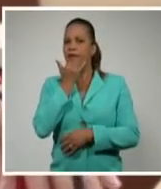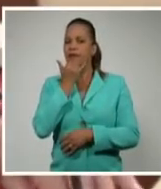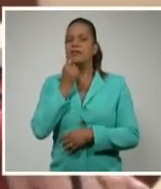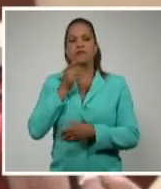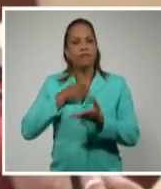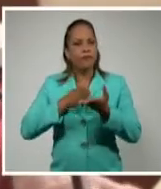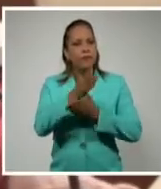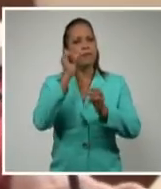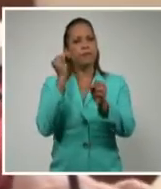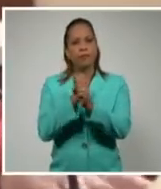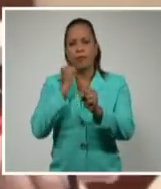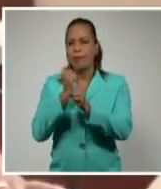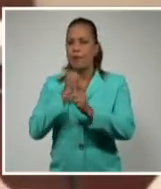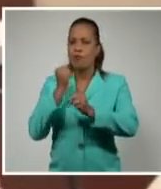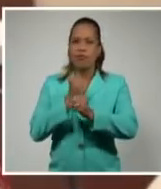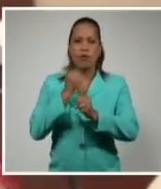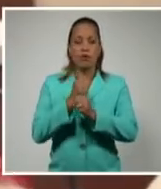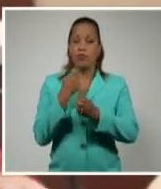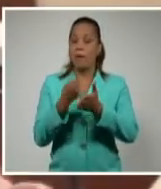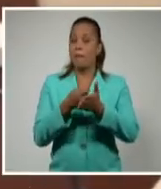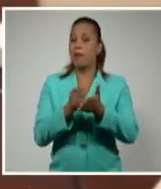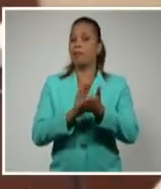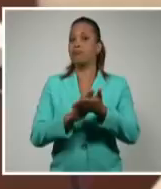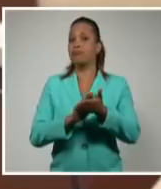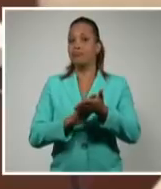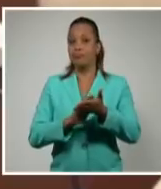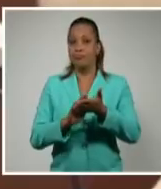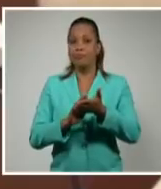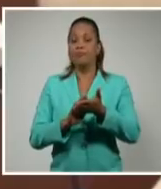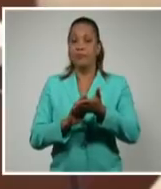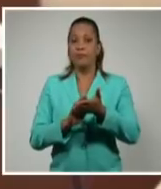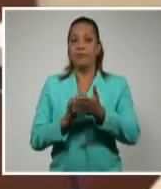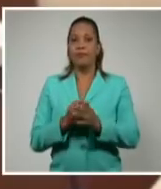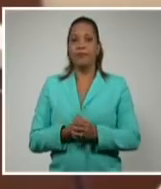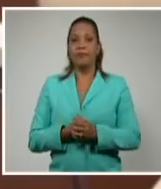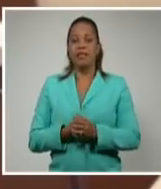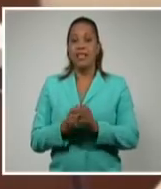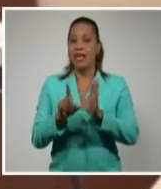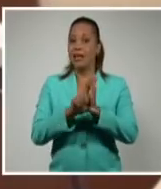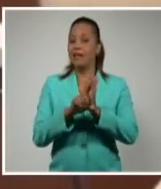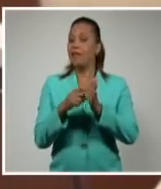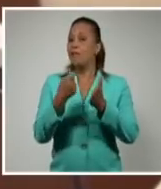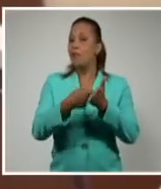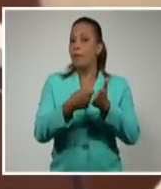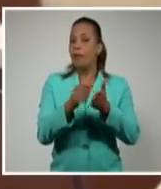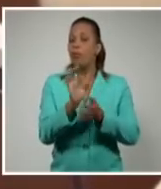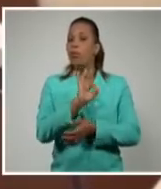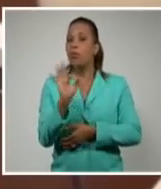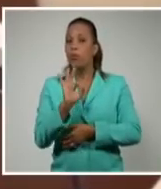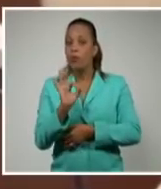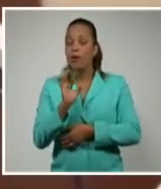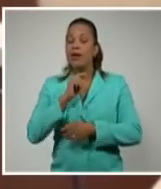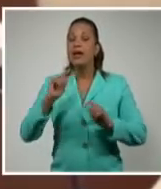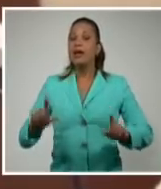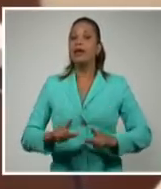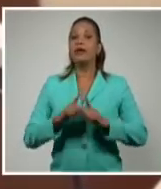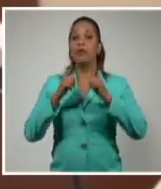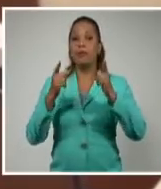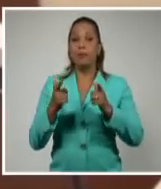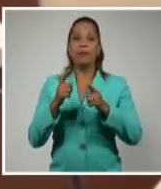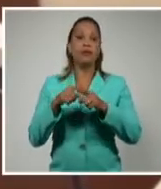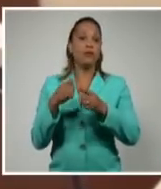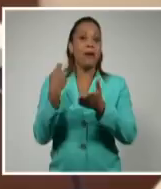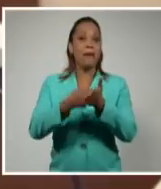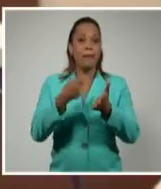rigurosamente exigiendo desde las estructuras de base el cumplimiento del